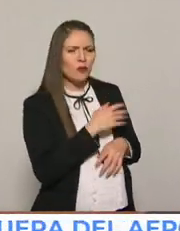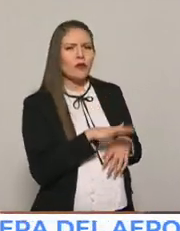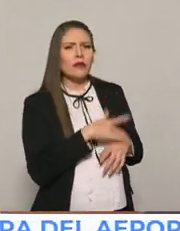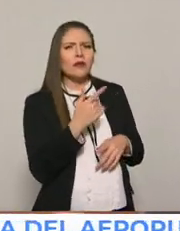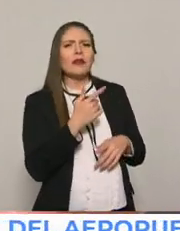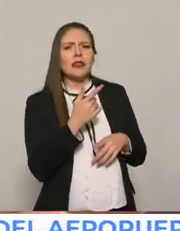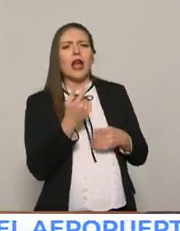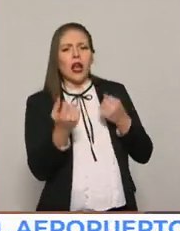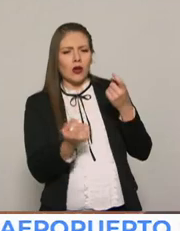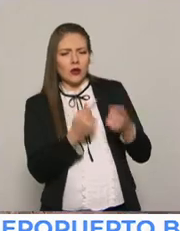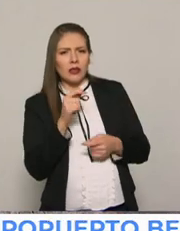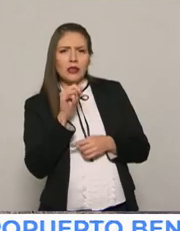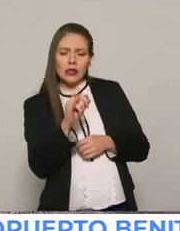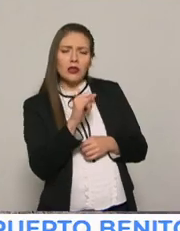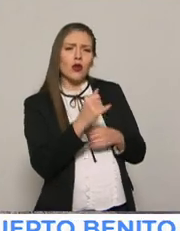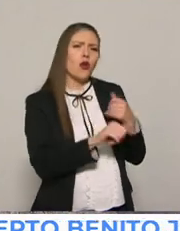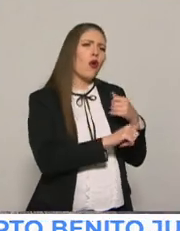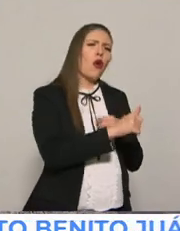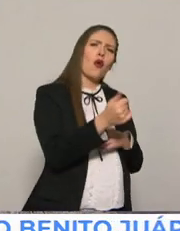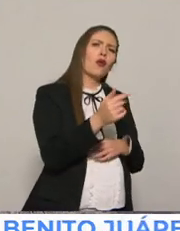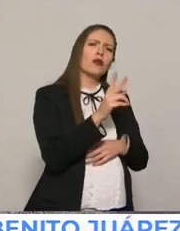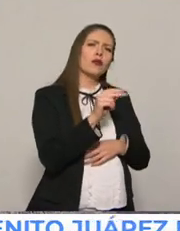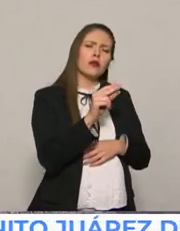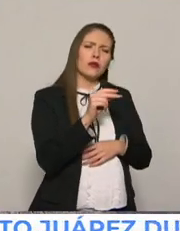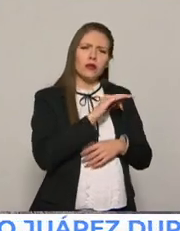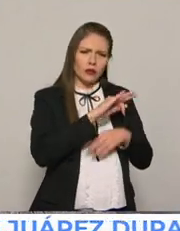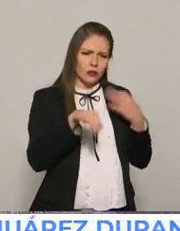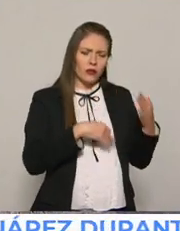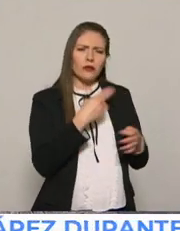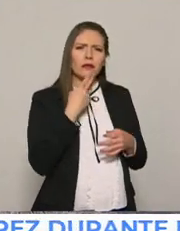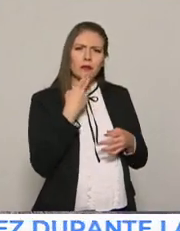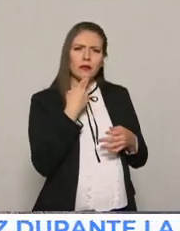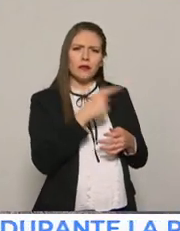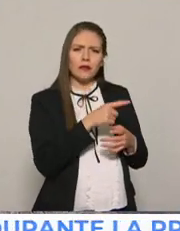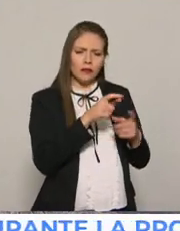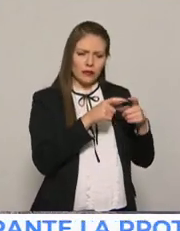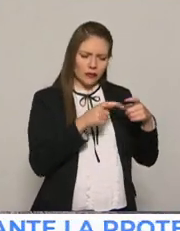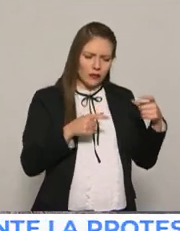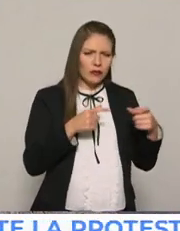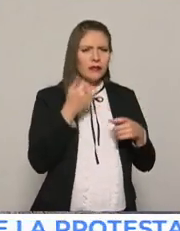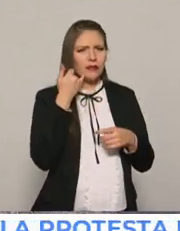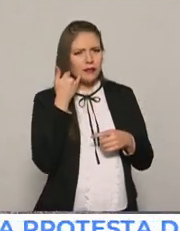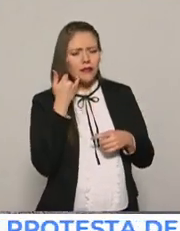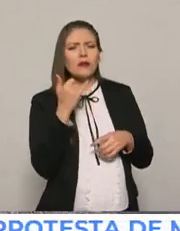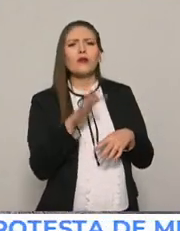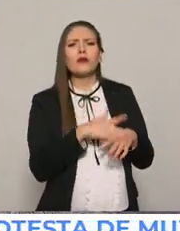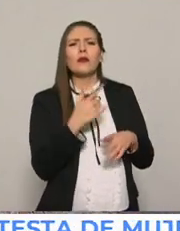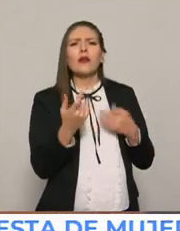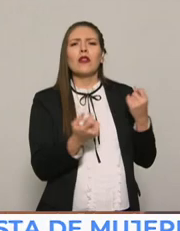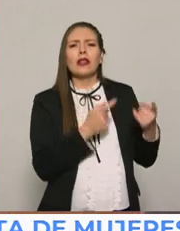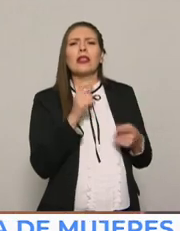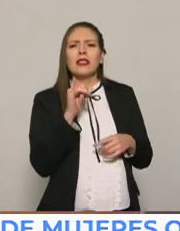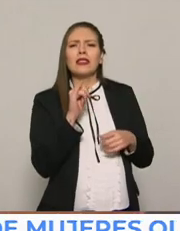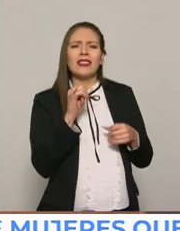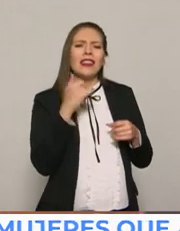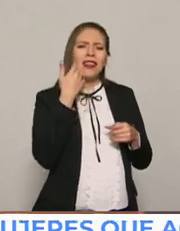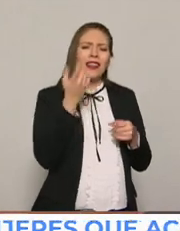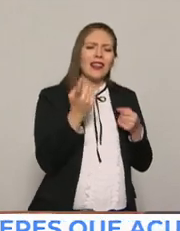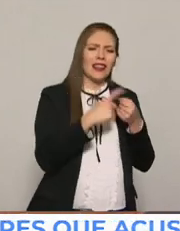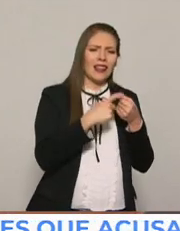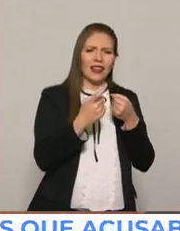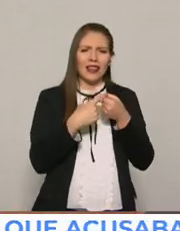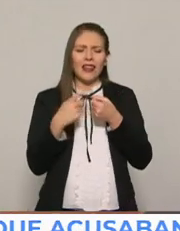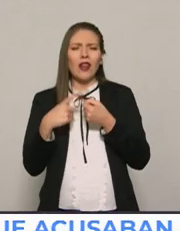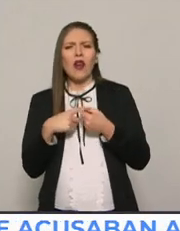los niños y los jóvenes están expuestos y manejan estos aparatos, estos dispositivos, estas herramientas tecnológicas, ¿por qué unos sí deciden unirse a estos retos virales